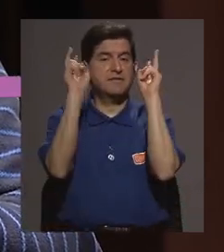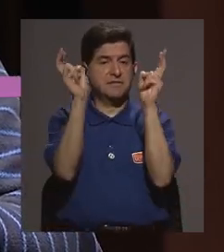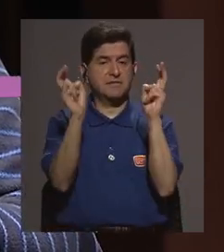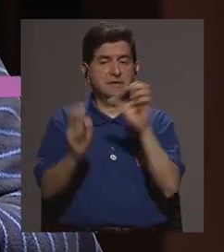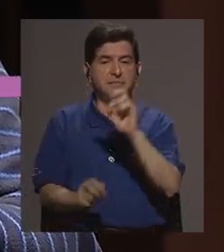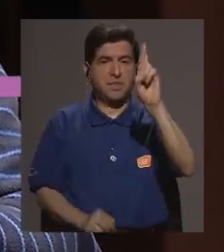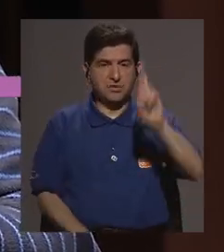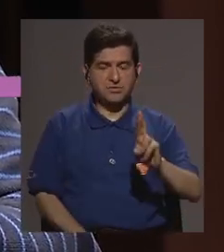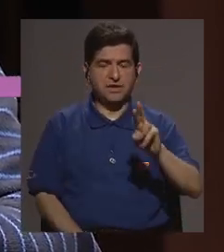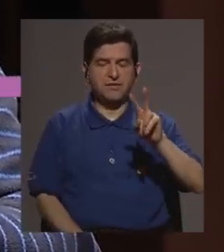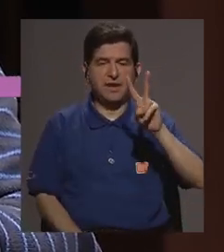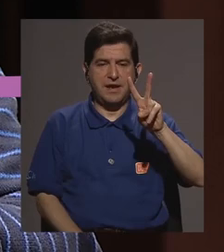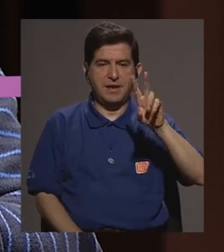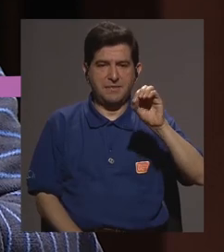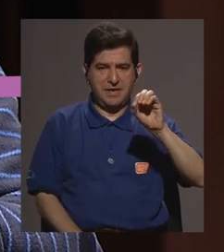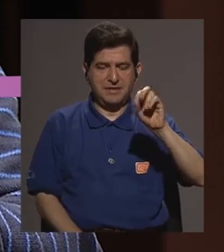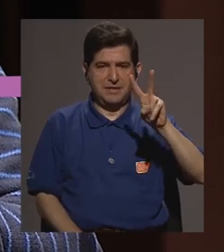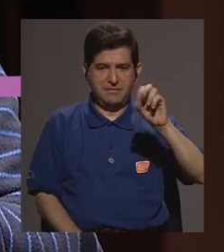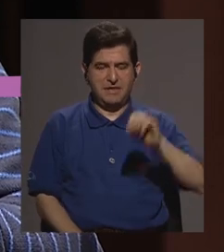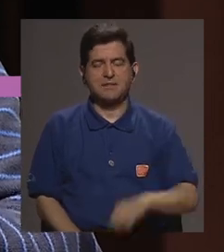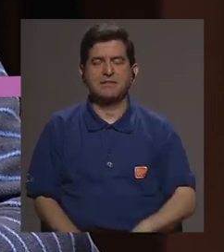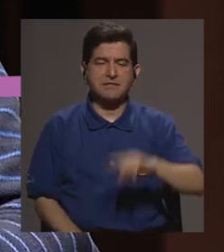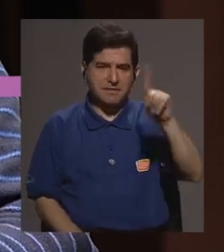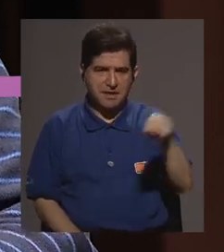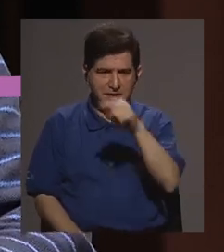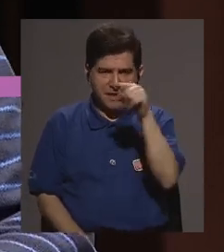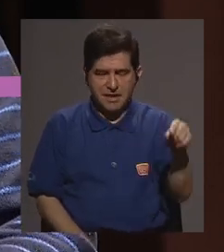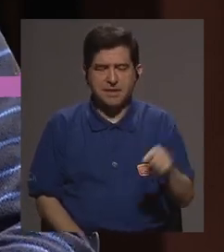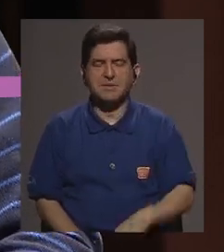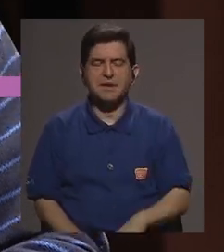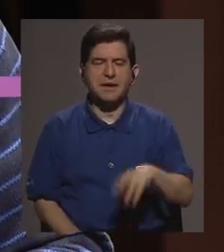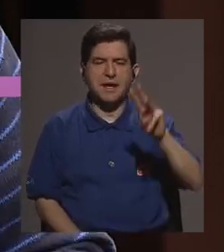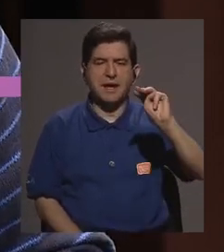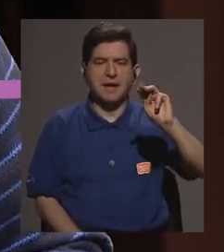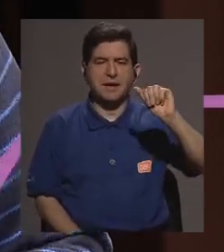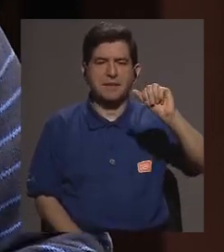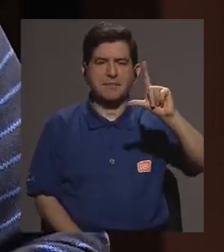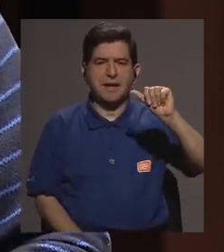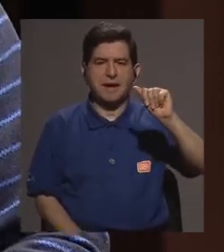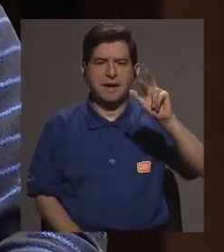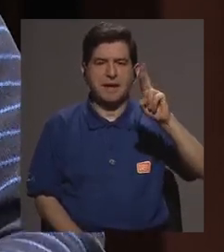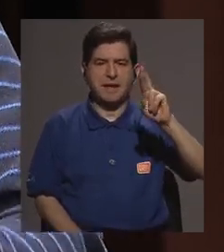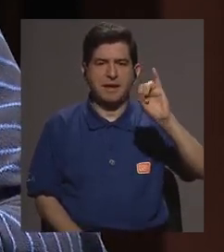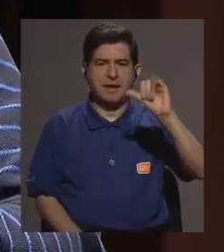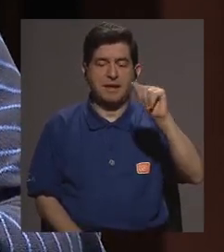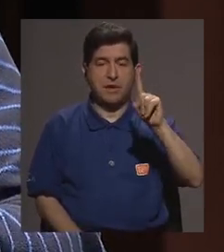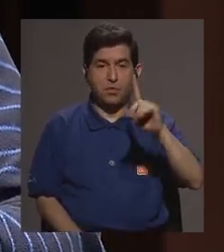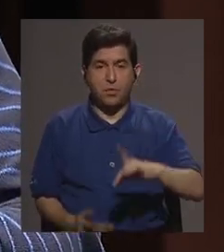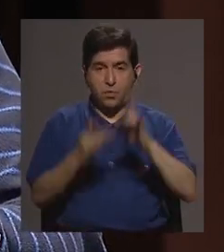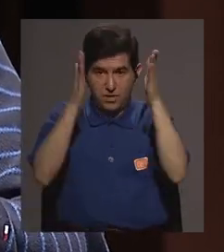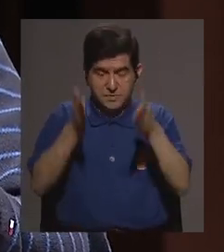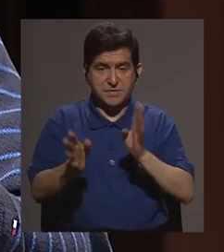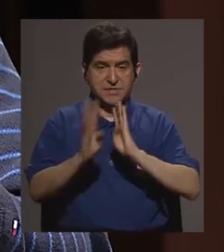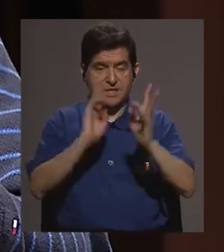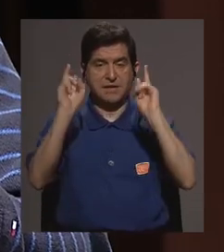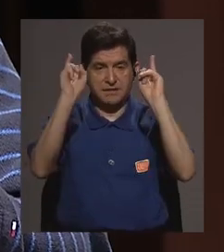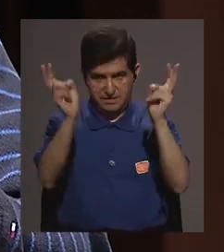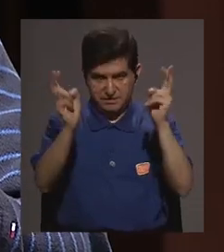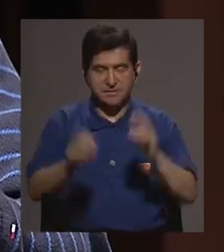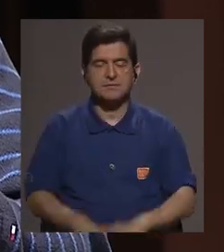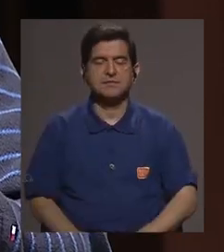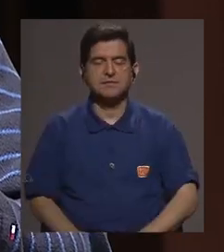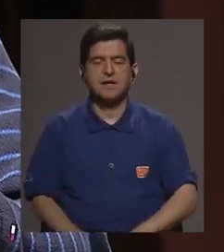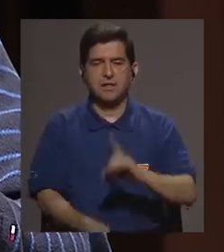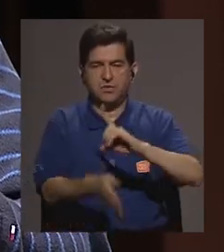del tema Costa Rica E2020 Erradicando la Malaria Bueno, vamos a contar con un experto para hablar de este